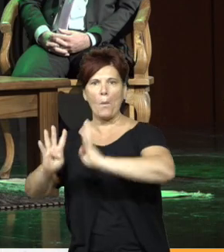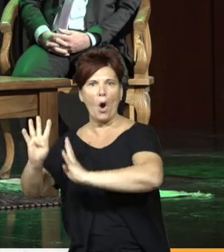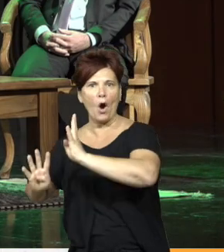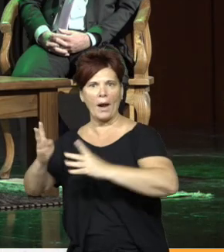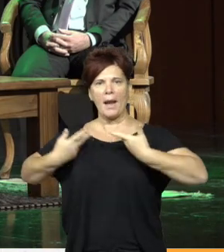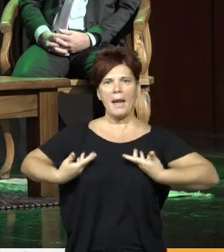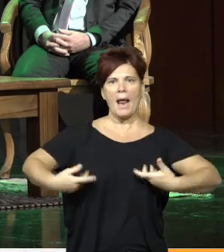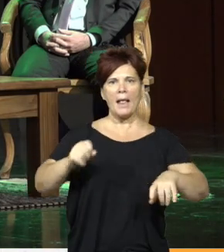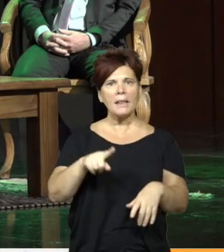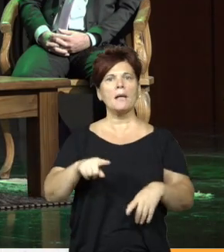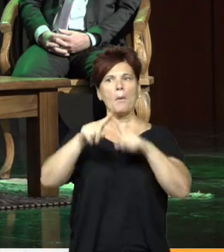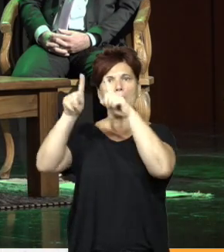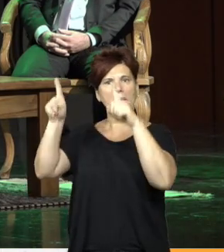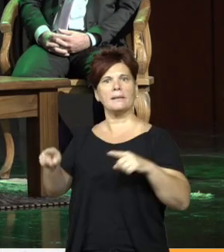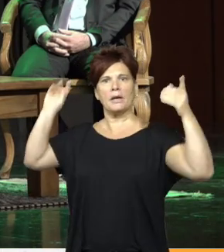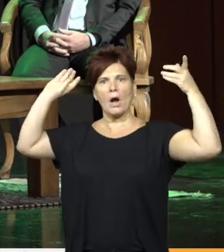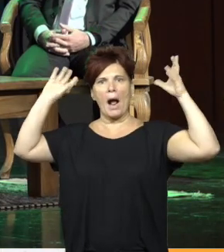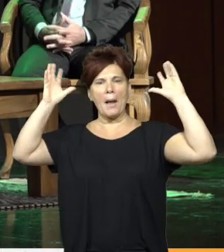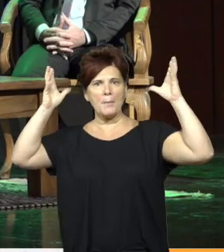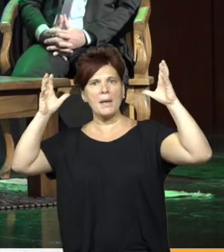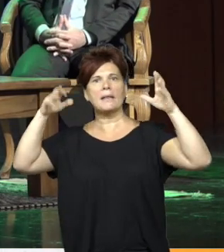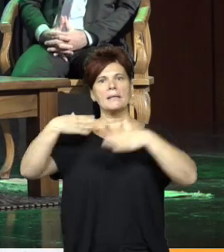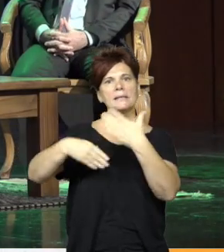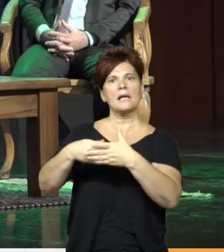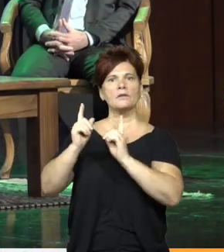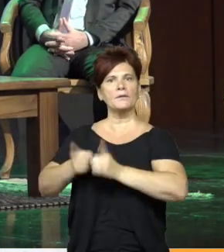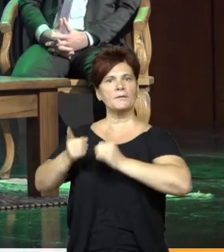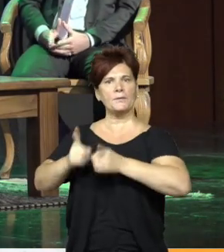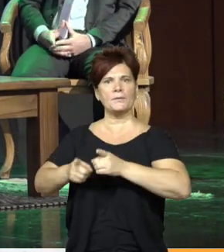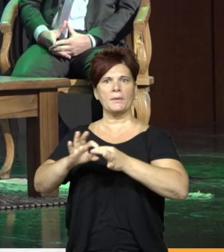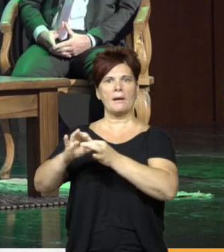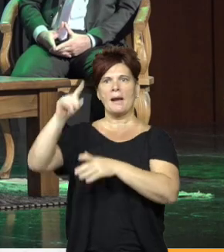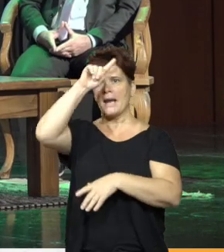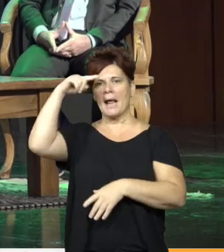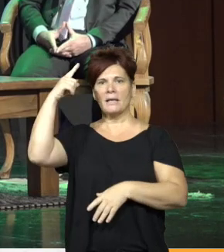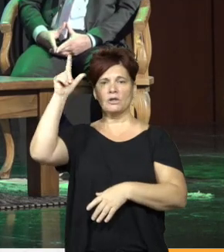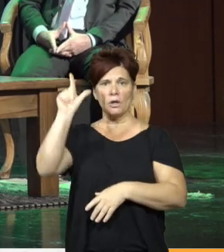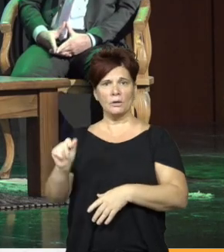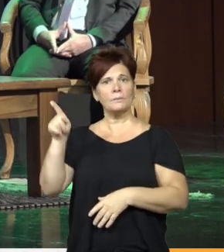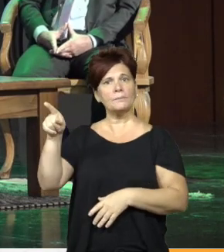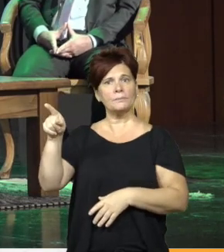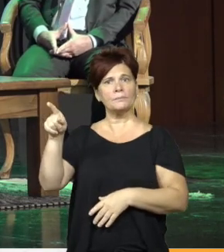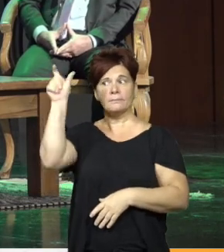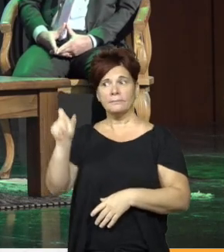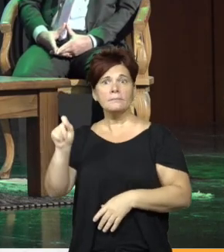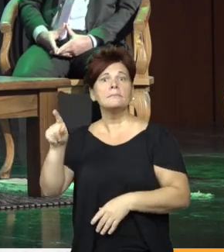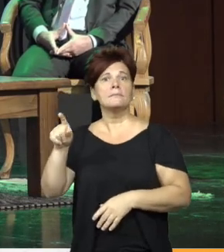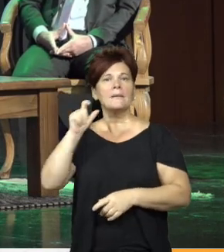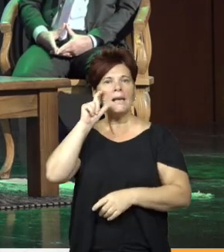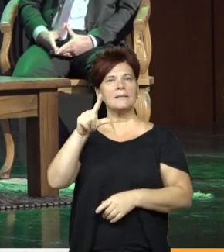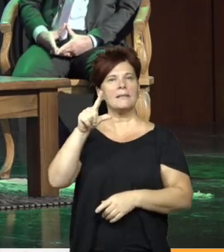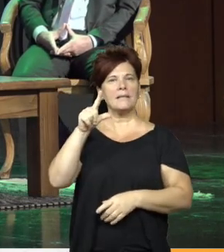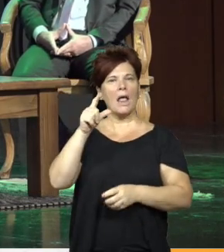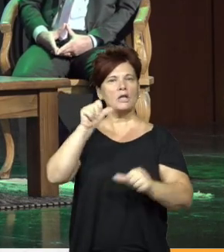Bosques del Ministerio de Ambiente y Desarrollo Sostenible de la Nación Julieta es licenciada en Ciencias Biológicas y